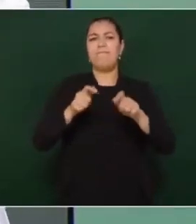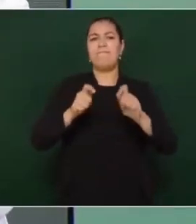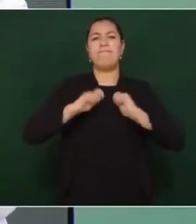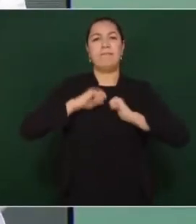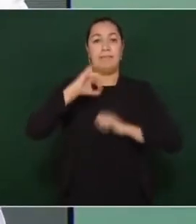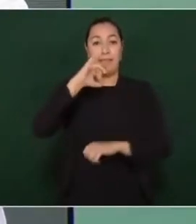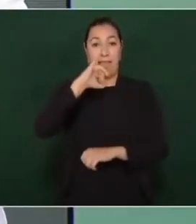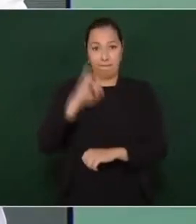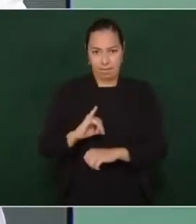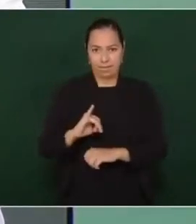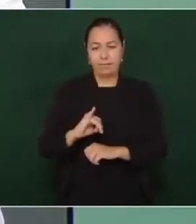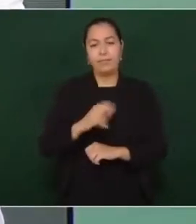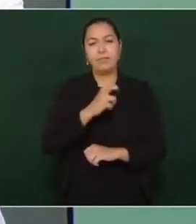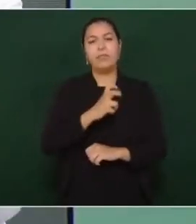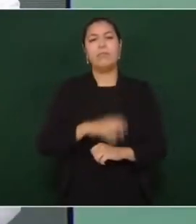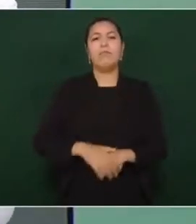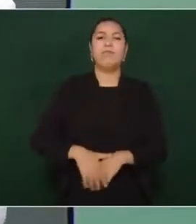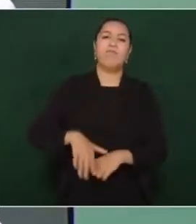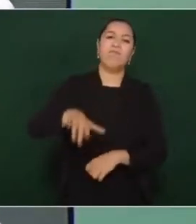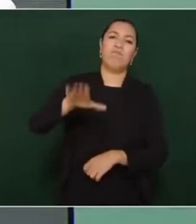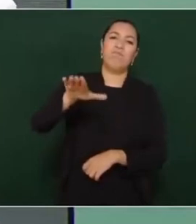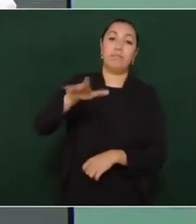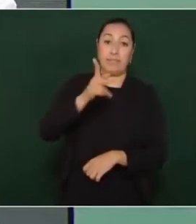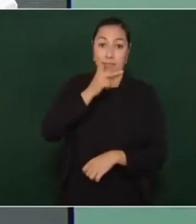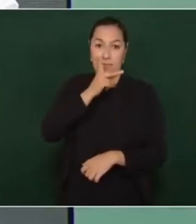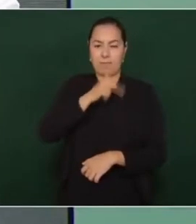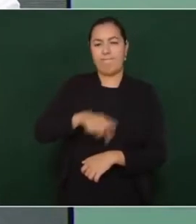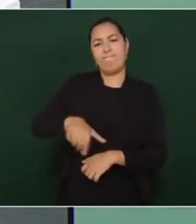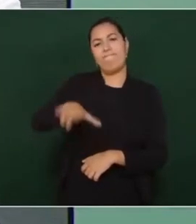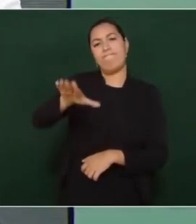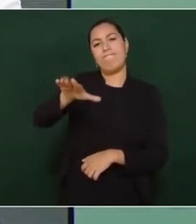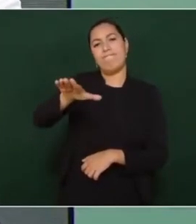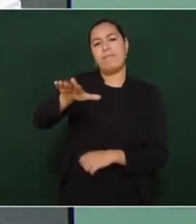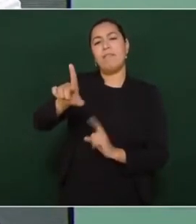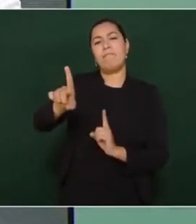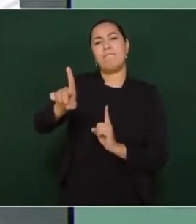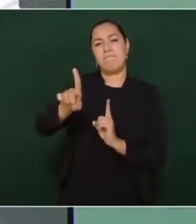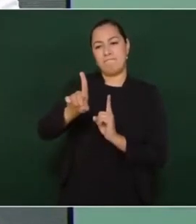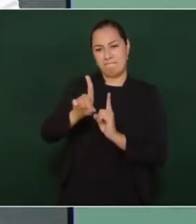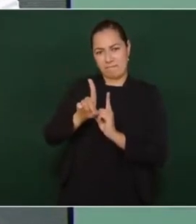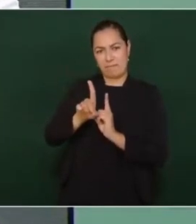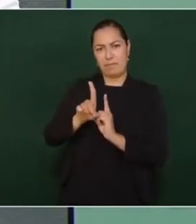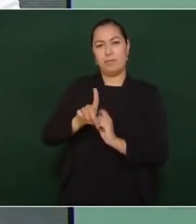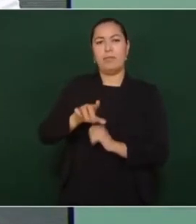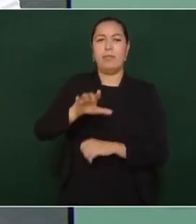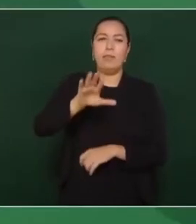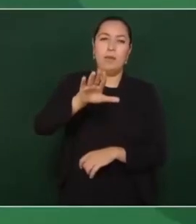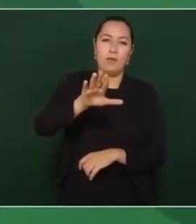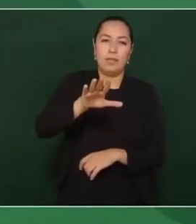Y no sé qué le fue a pedir de papá al hijo.